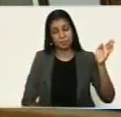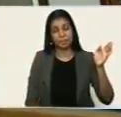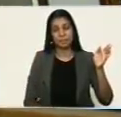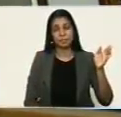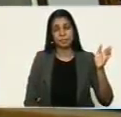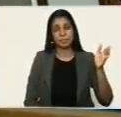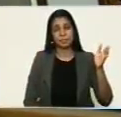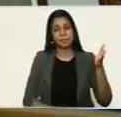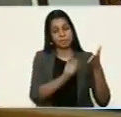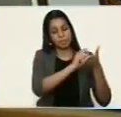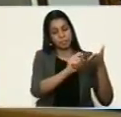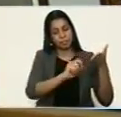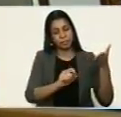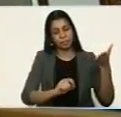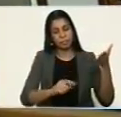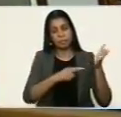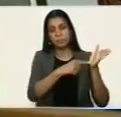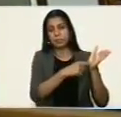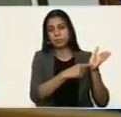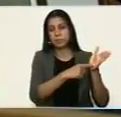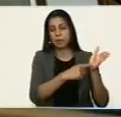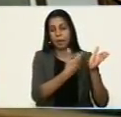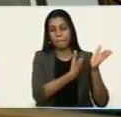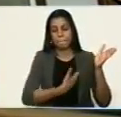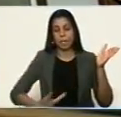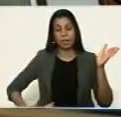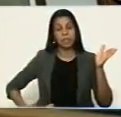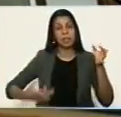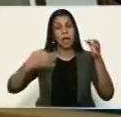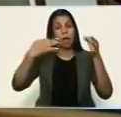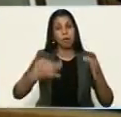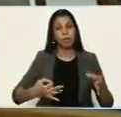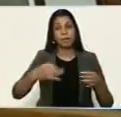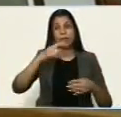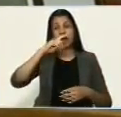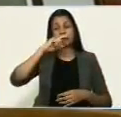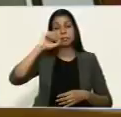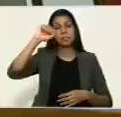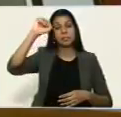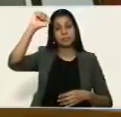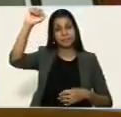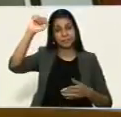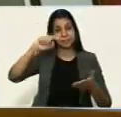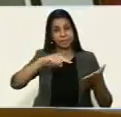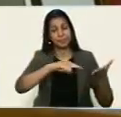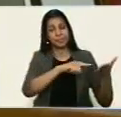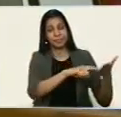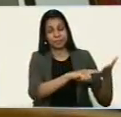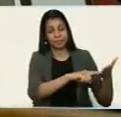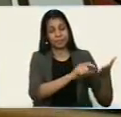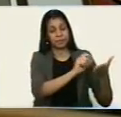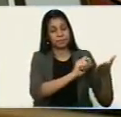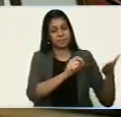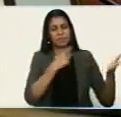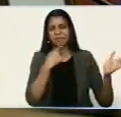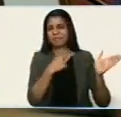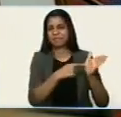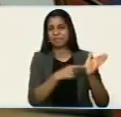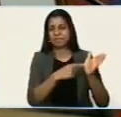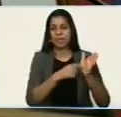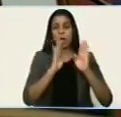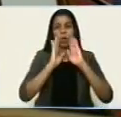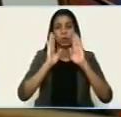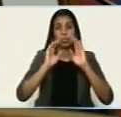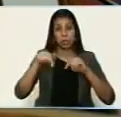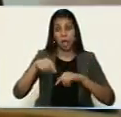Comunicación suscrita por el presidente constitucional de la República Bolivariana de Venezuela, Nicolás Maduro Moro, dirigida